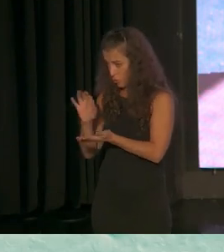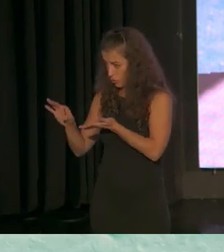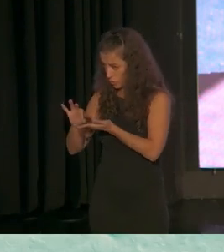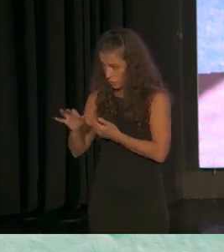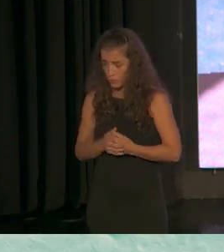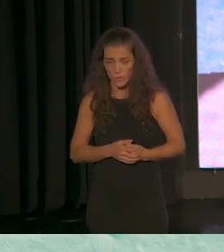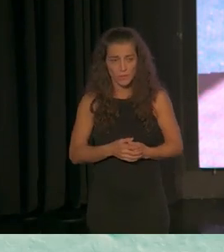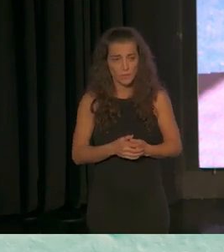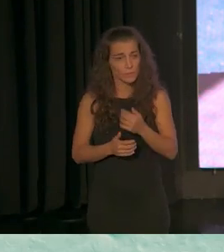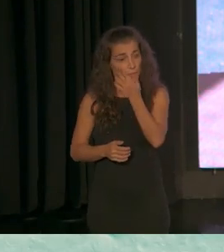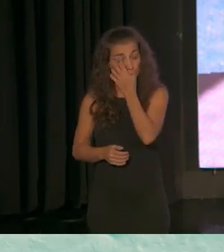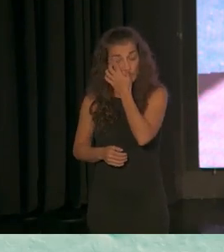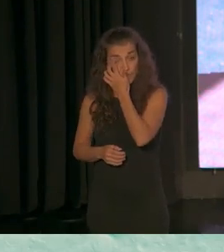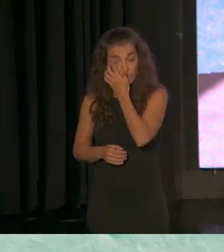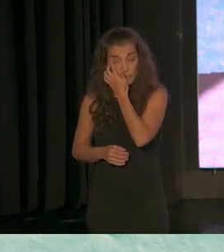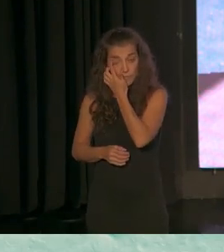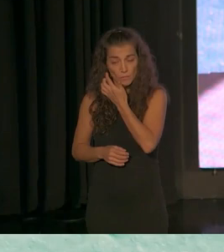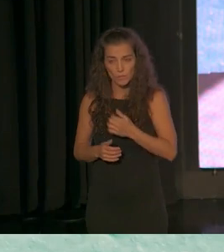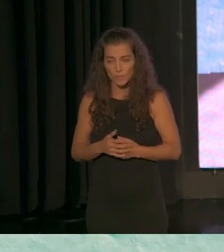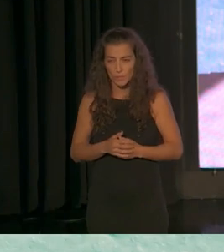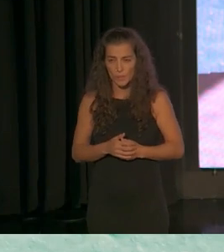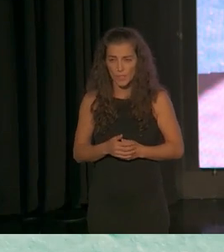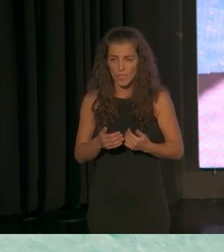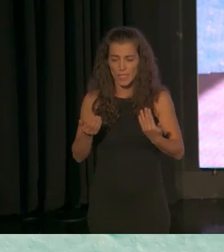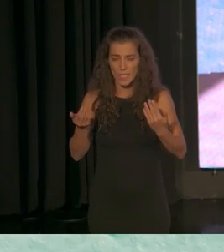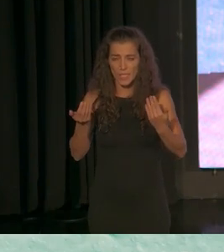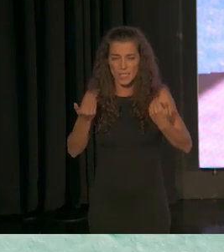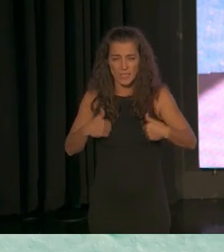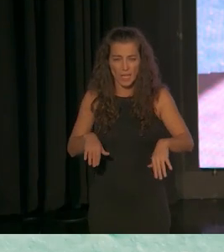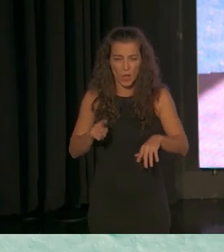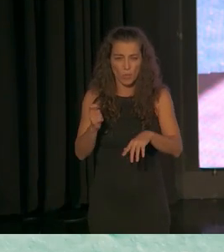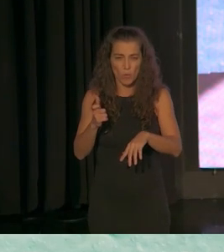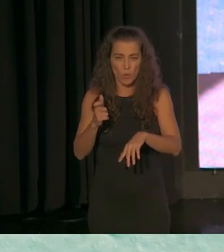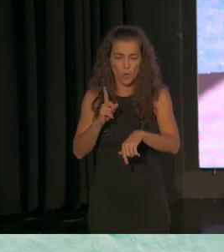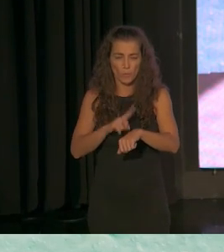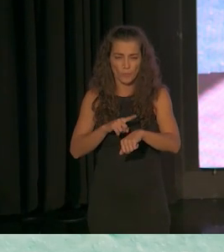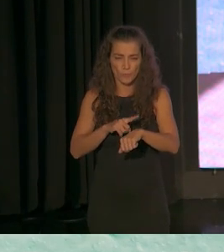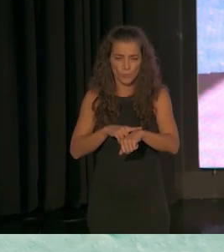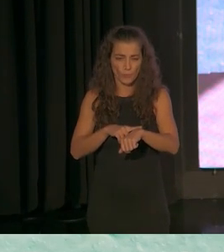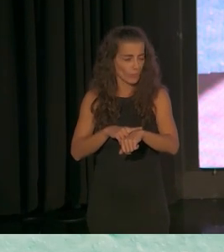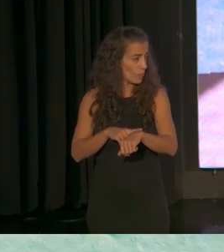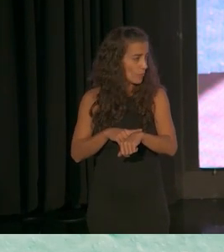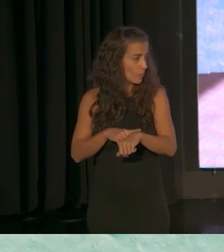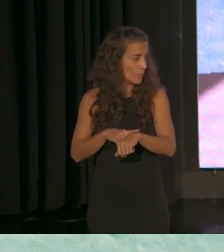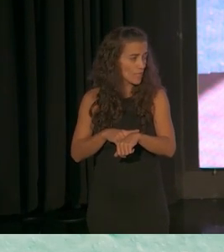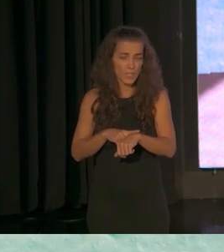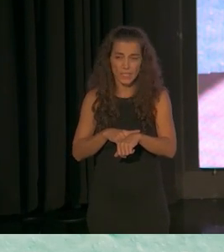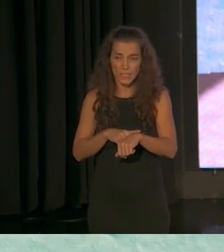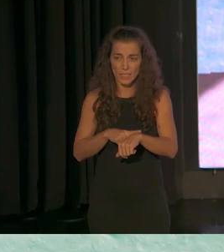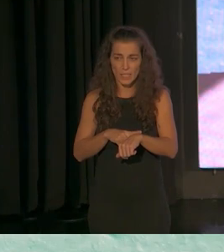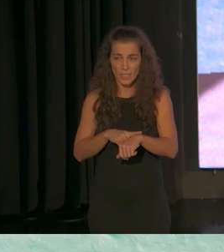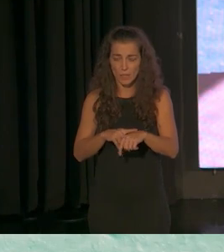realmente porque ya estamos sobre el tiempo un poco disponible vamos a ver sencillamente